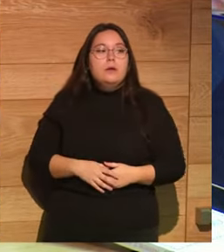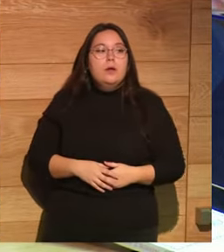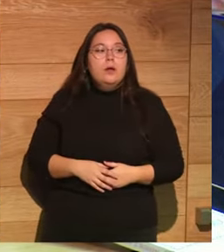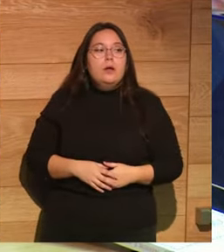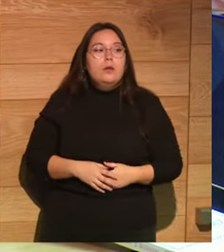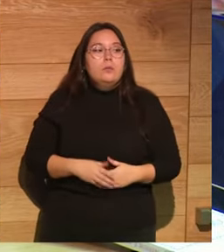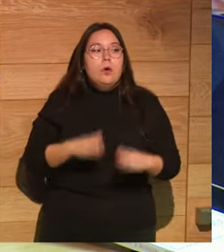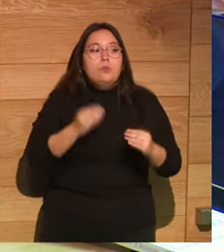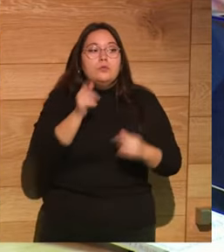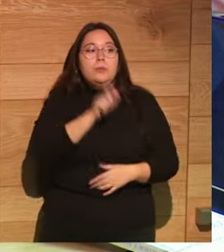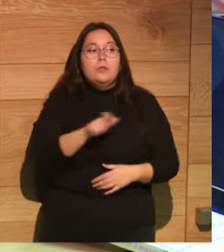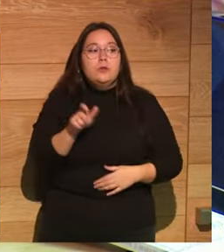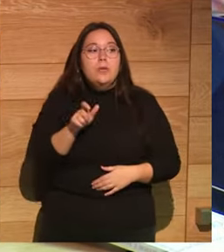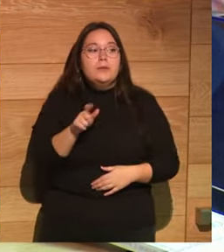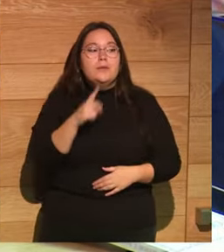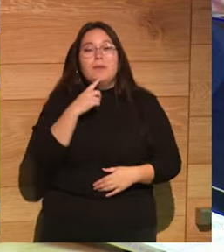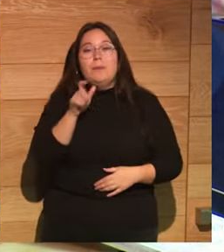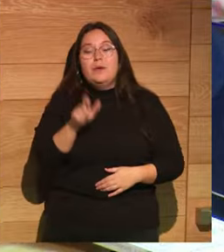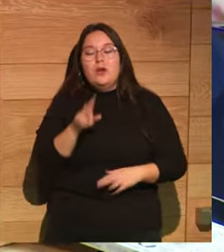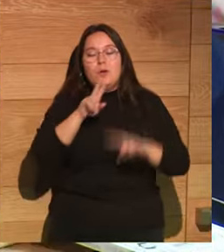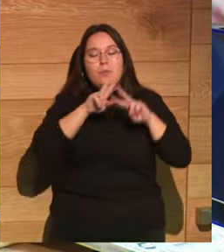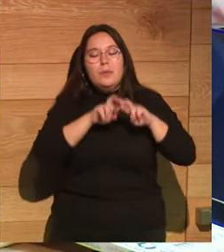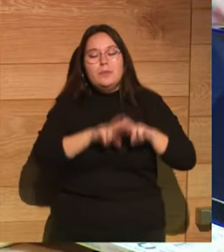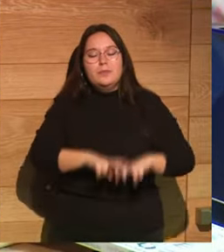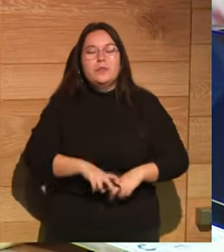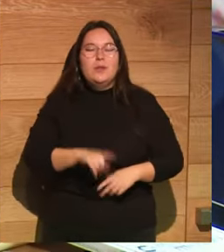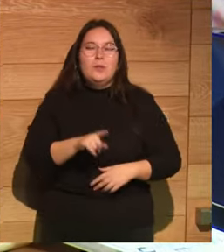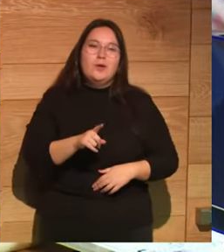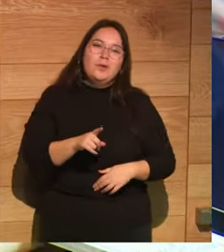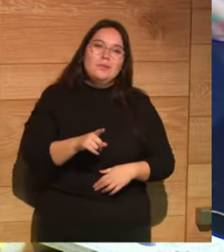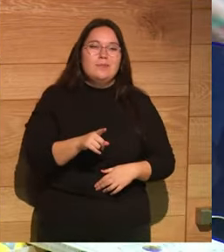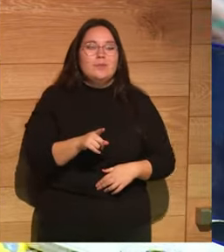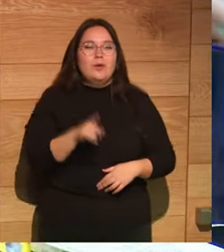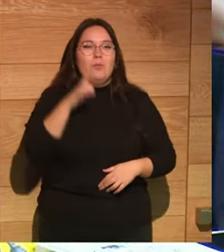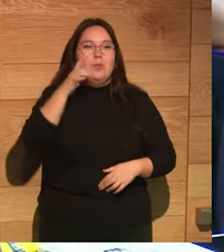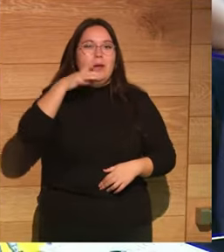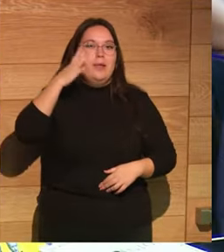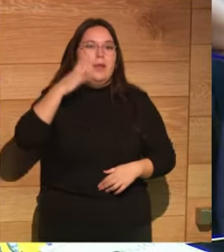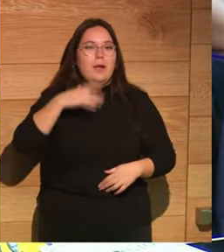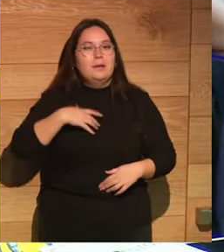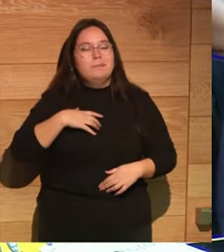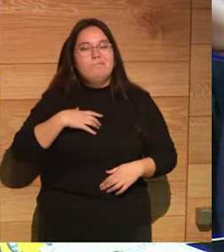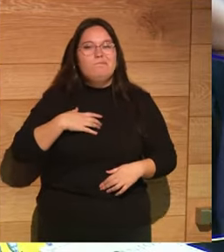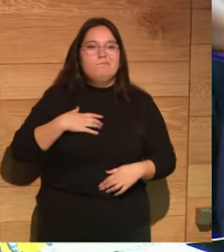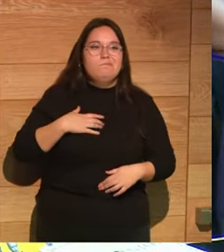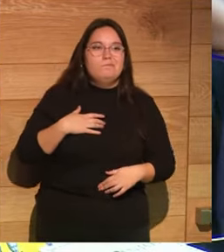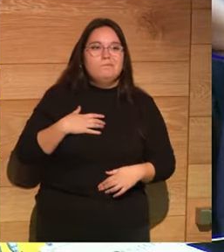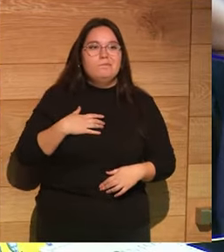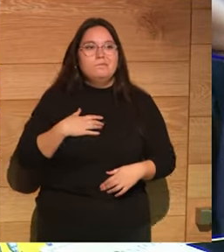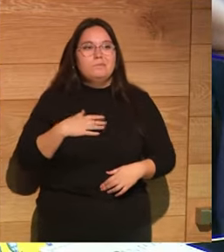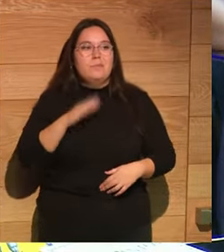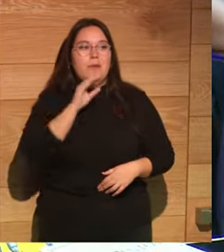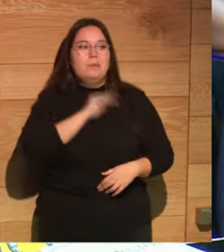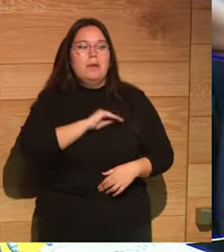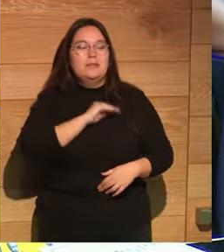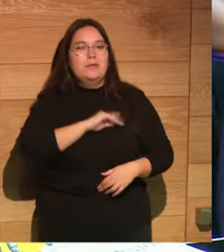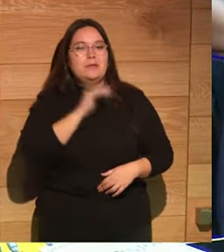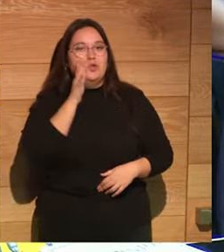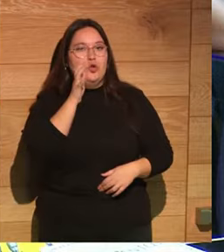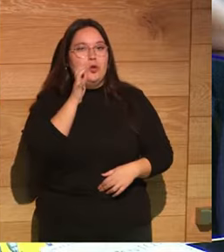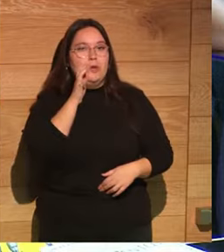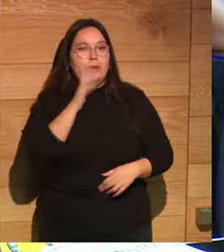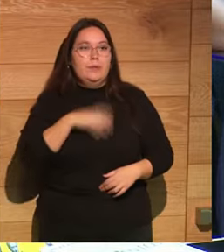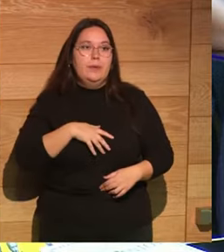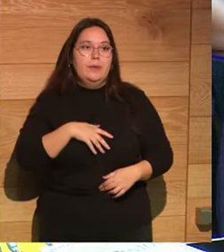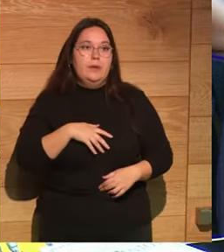muchas personas tachan a la investigación con una idea que es bastante horrorosa